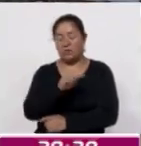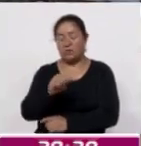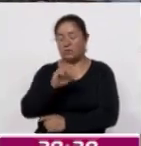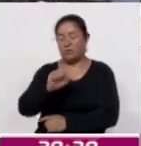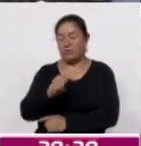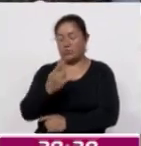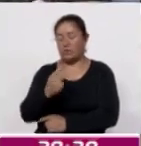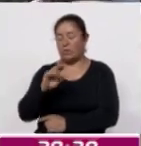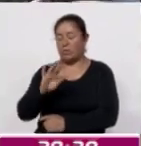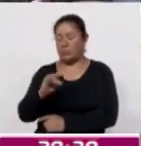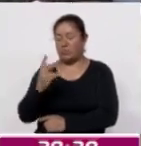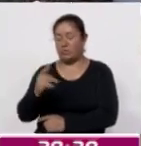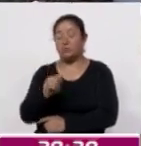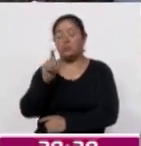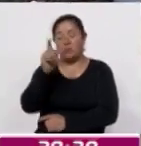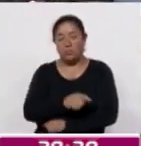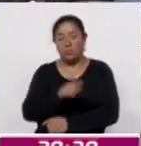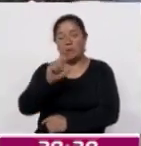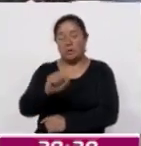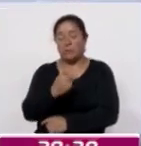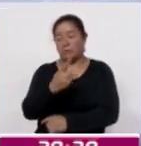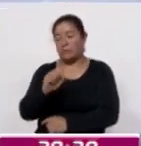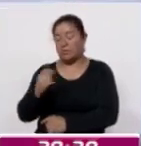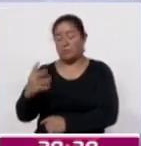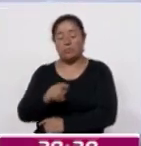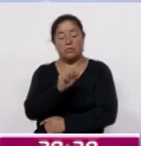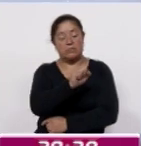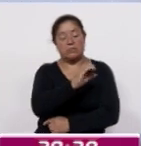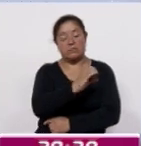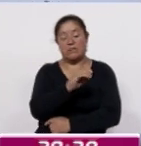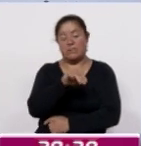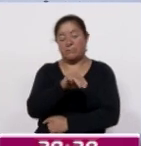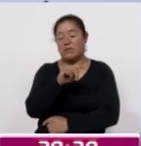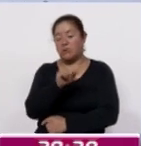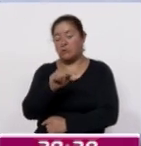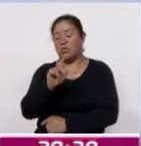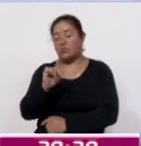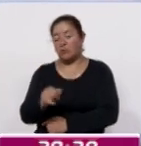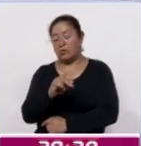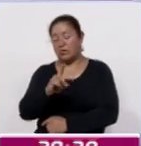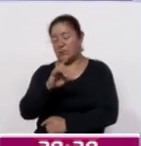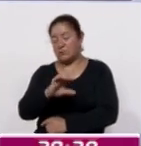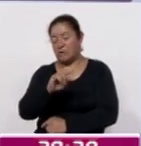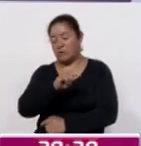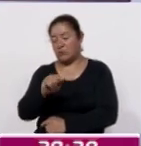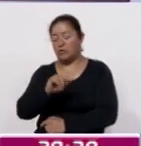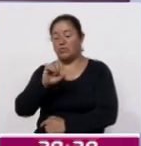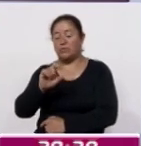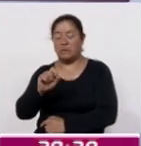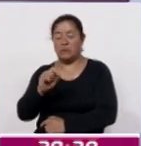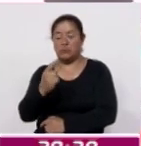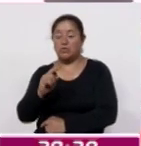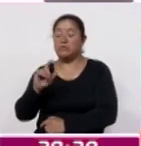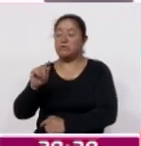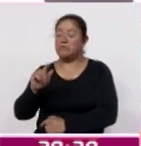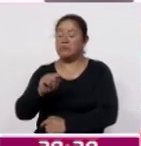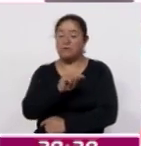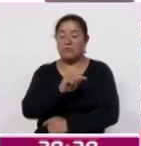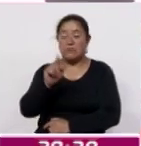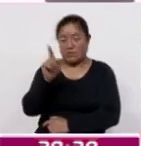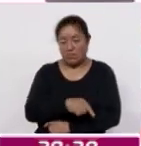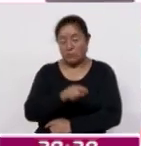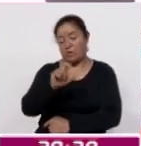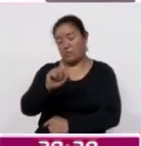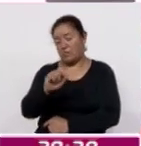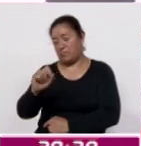-2024 y SCM-JDC-2170-2024. Por lo que,